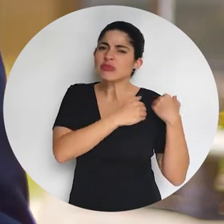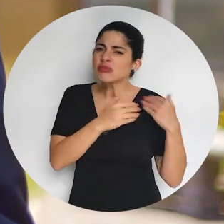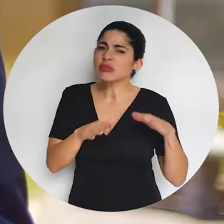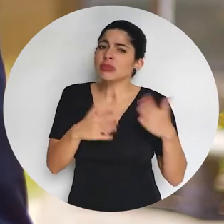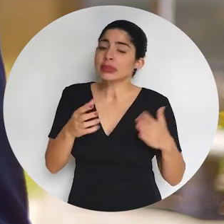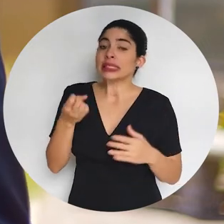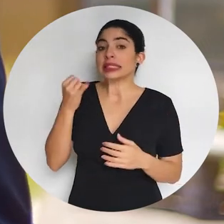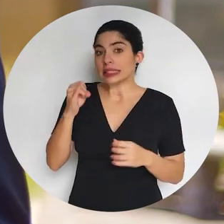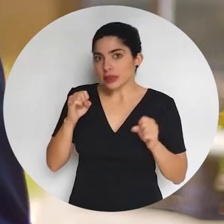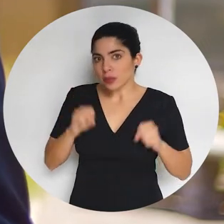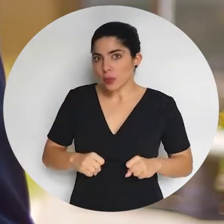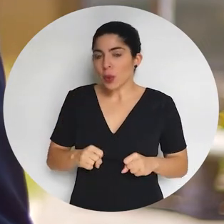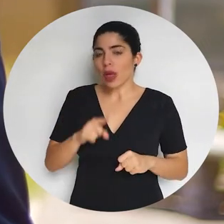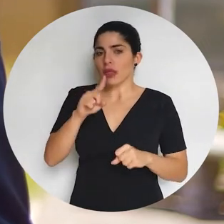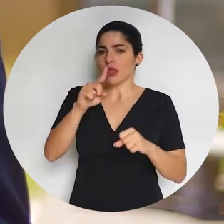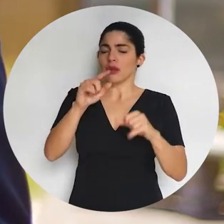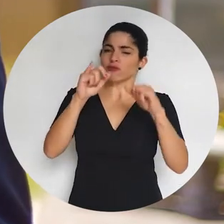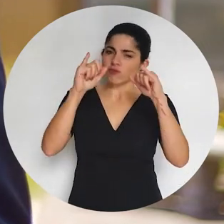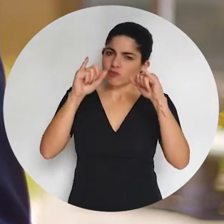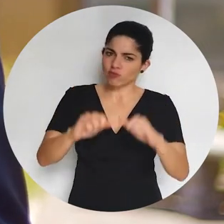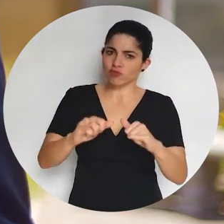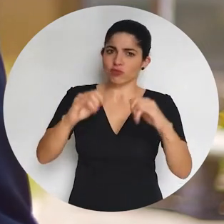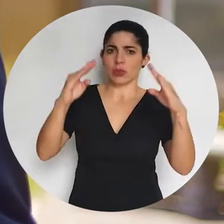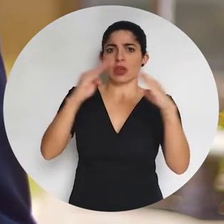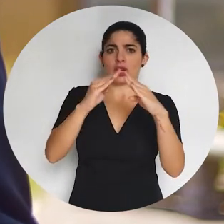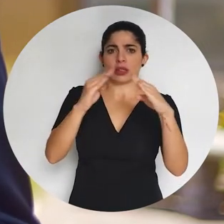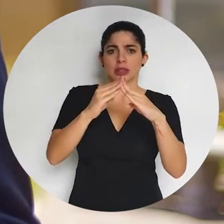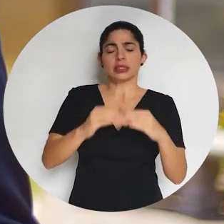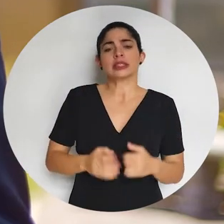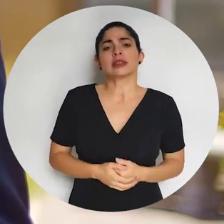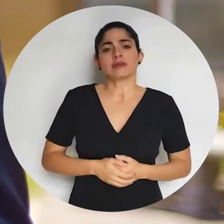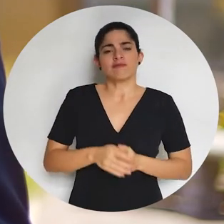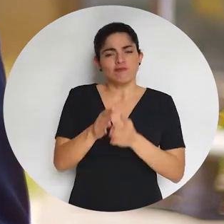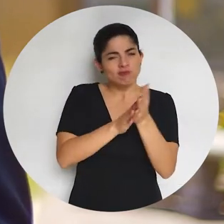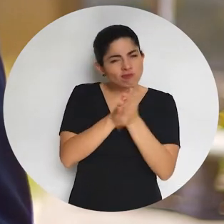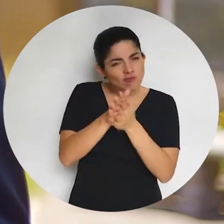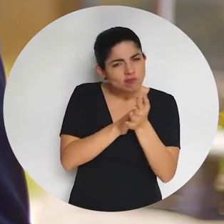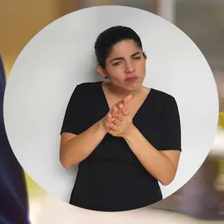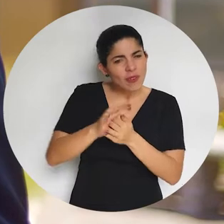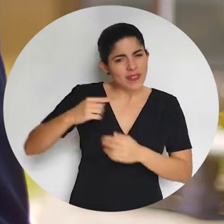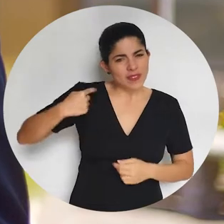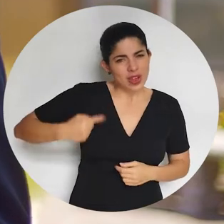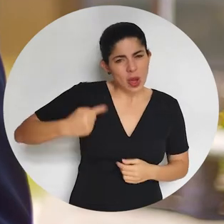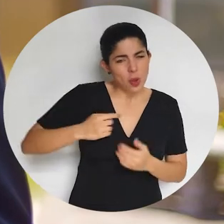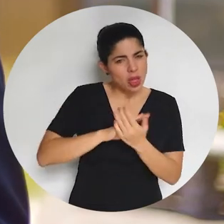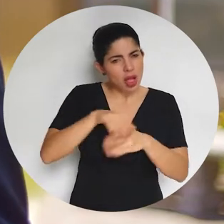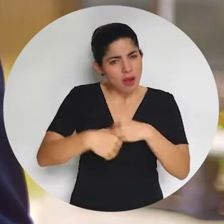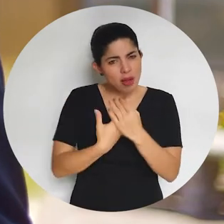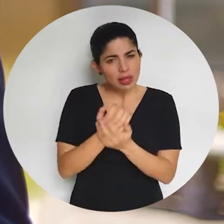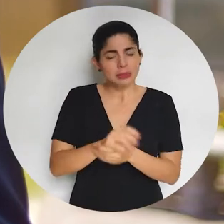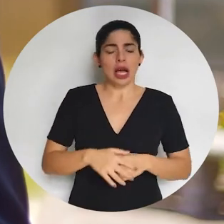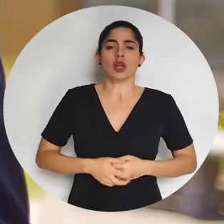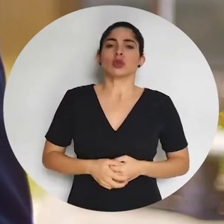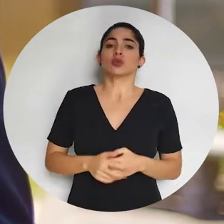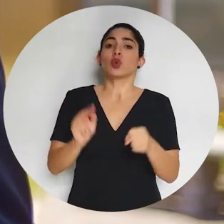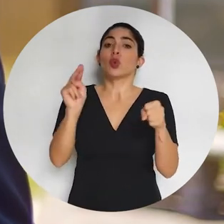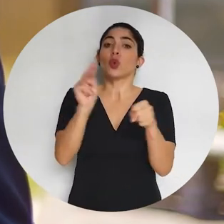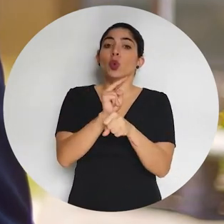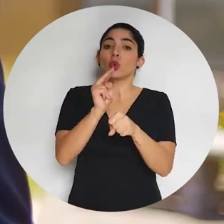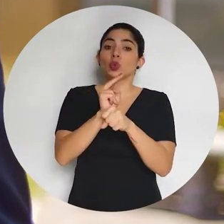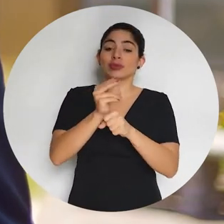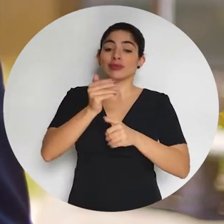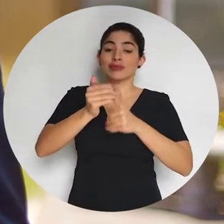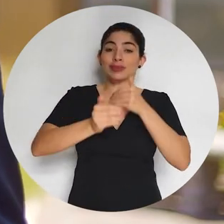le corresponde, si le es posible, quedarse en casa, lavarse las manos frecuentemente,